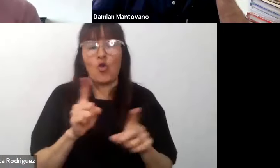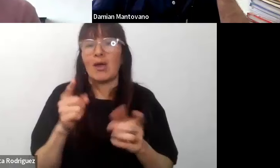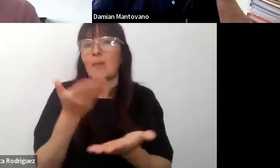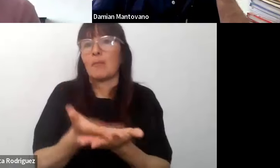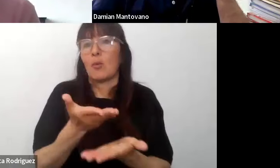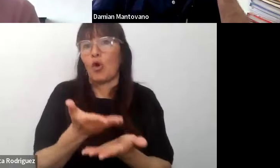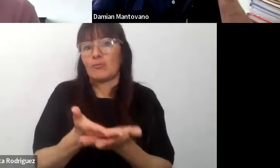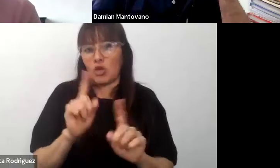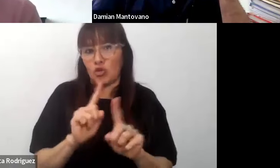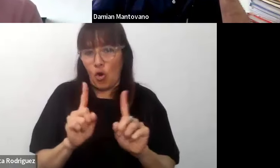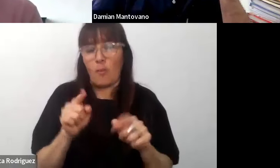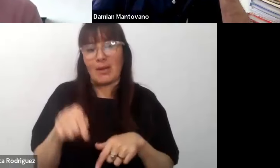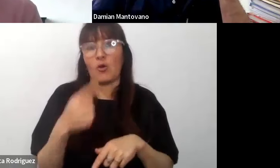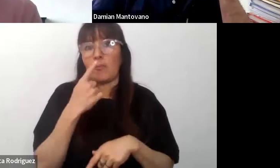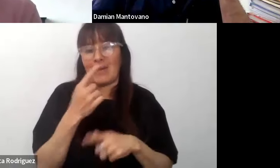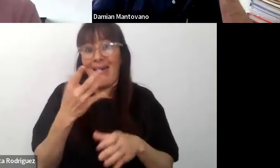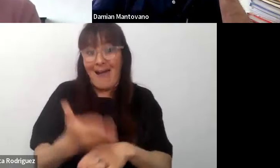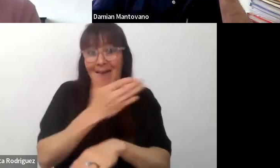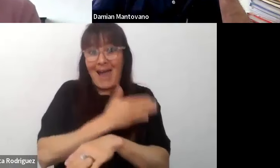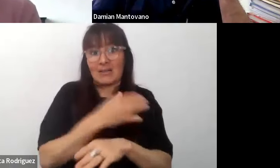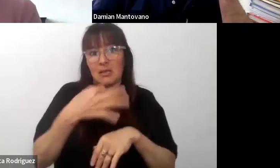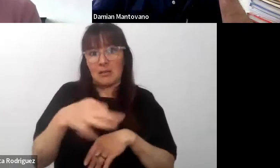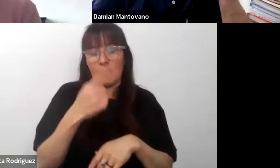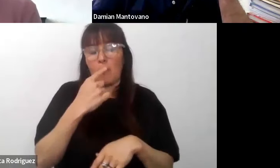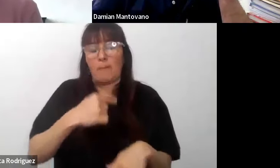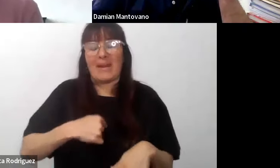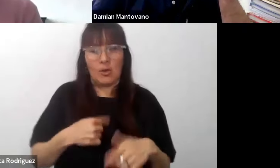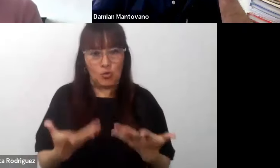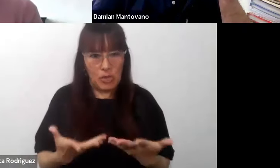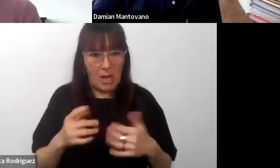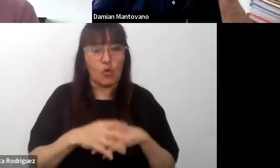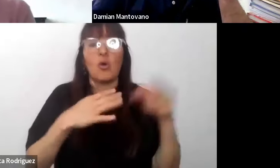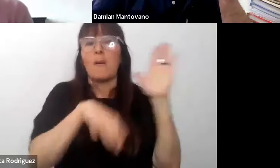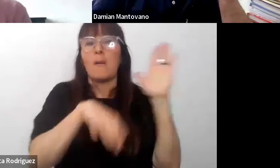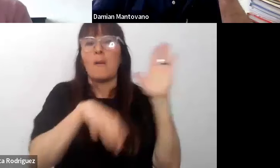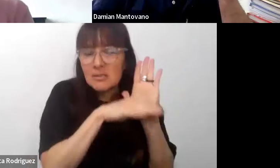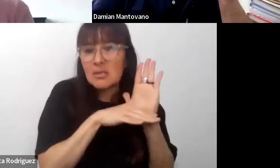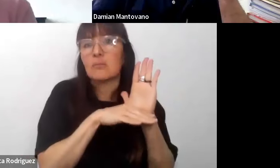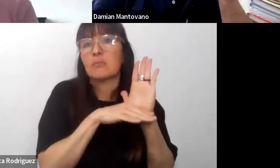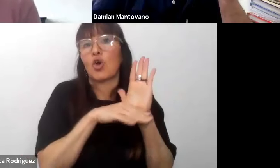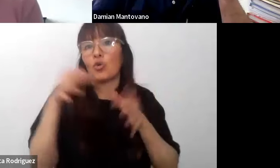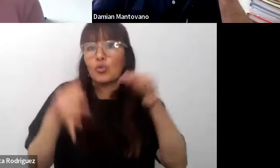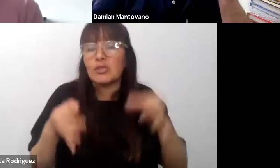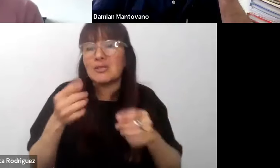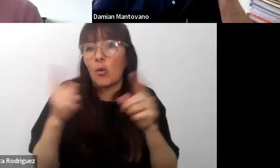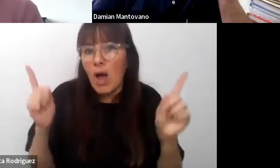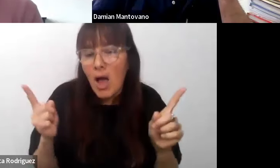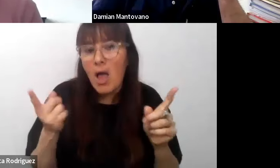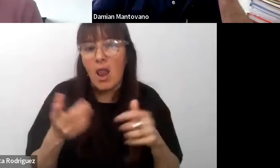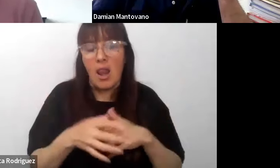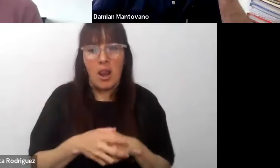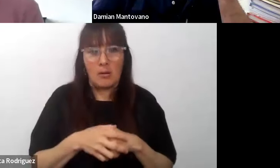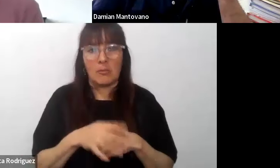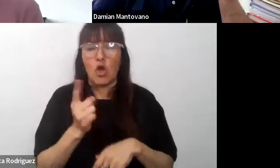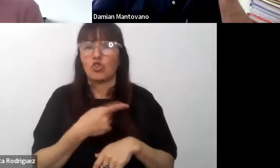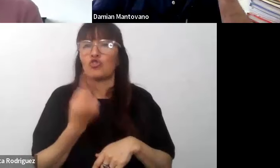Francia pero creo que esta es la pregunta que hay que hacerse cuáles son los principios de justicia si qué es lo que